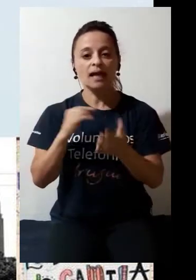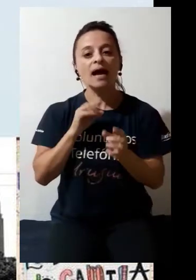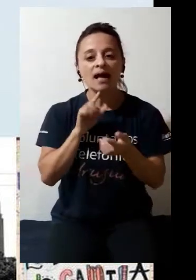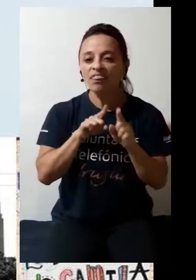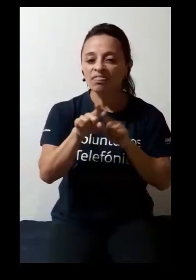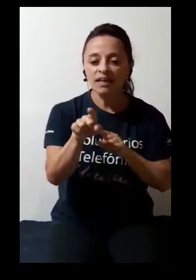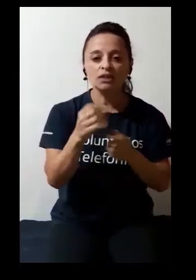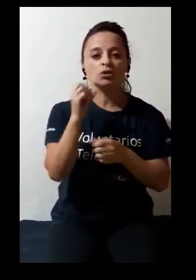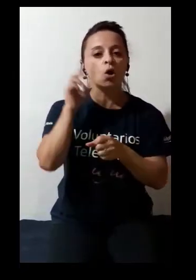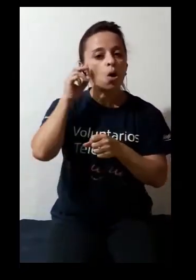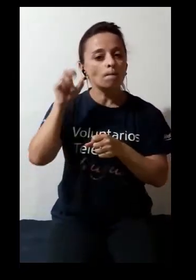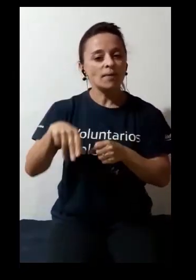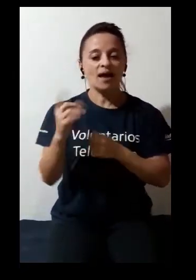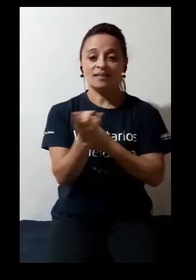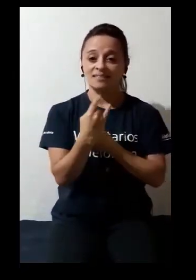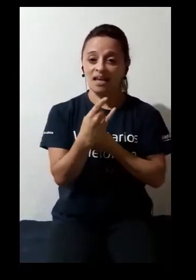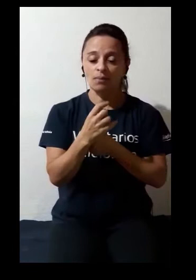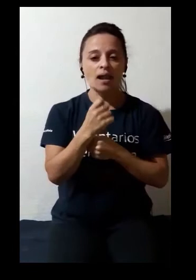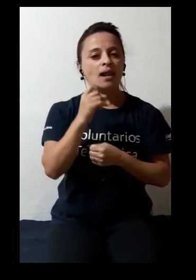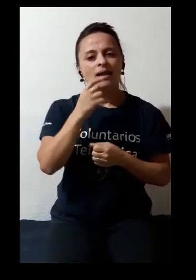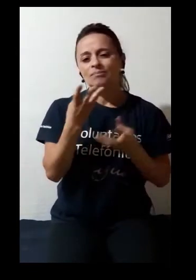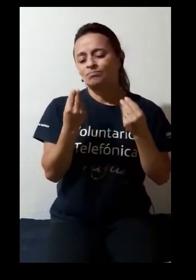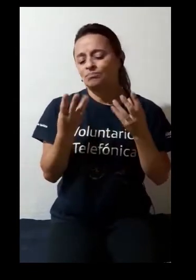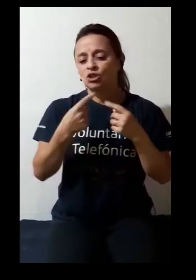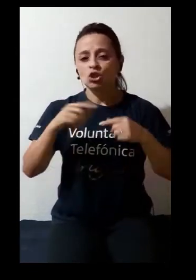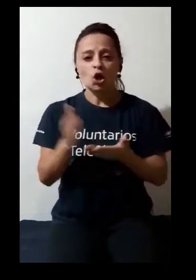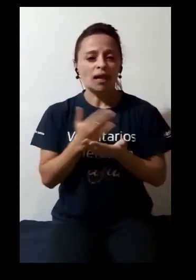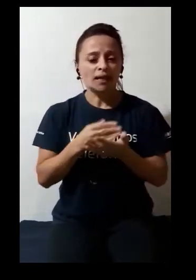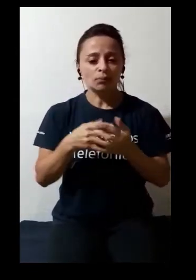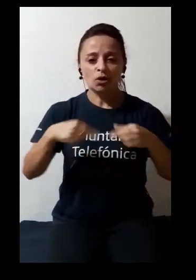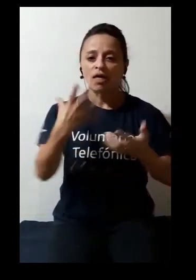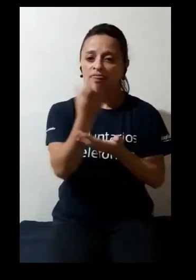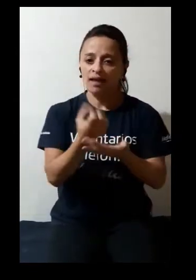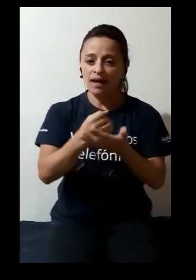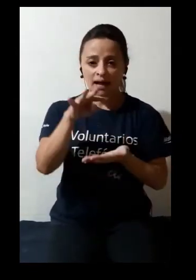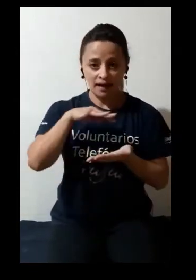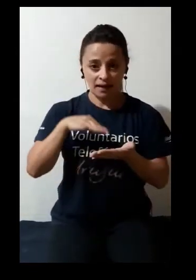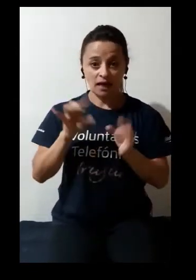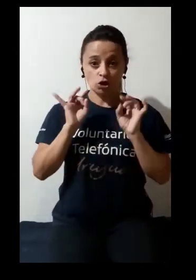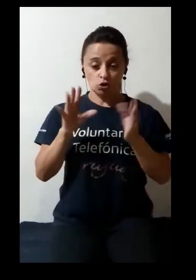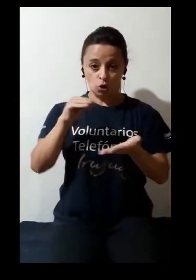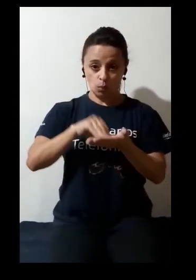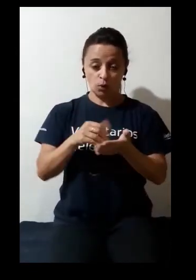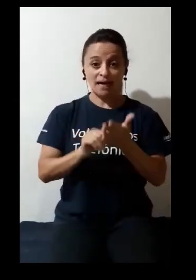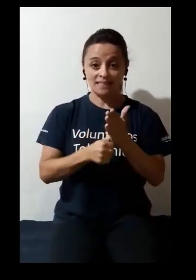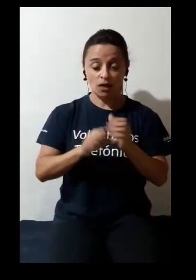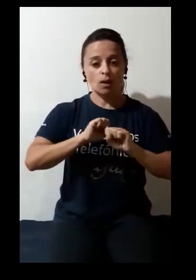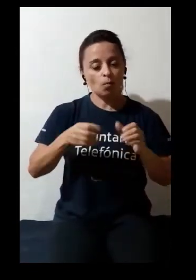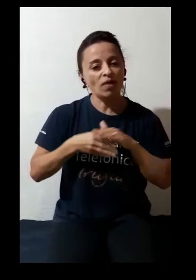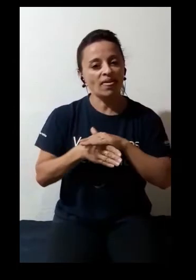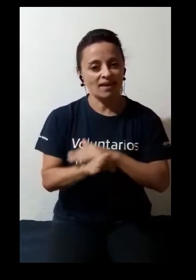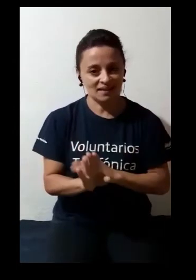cientos de libros gratuitos para descargar y leer. Sólo deben poner su cédula para ingresar. También de Plan Ceibal